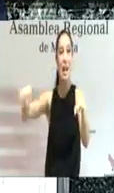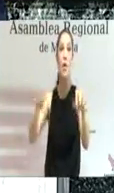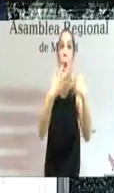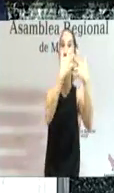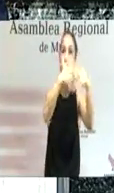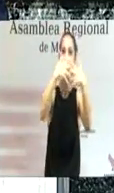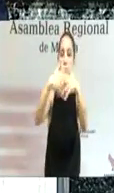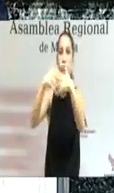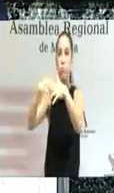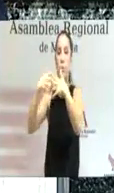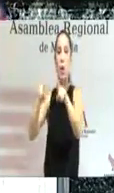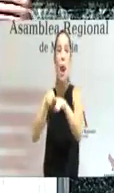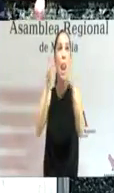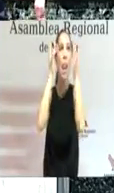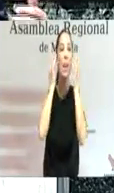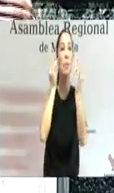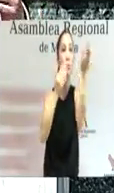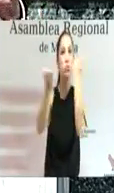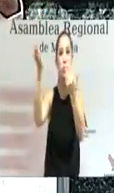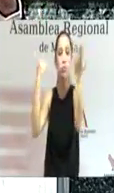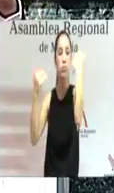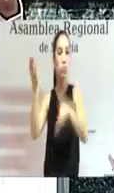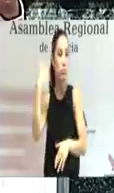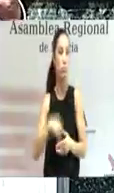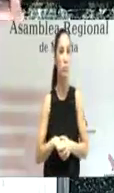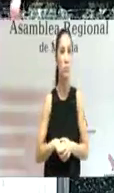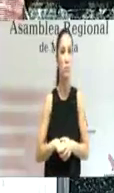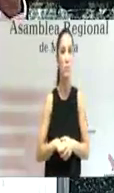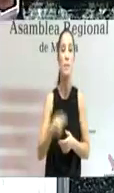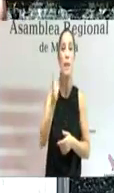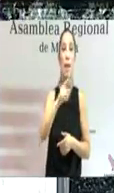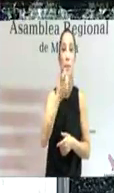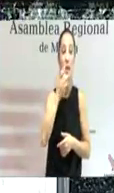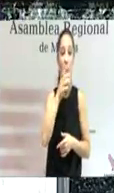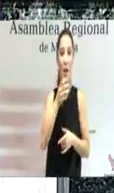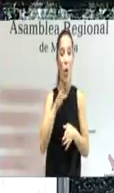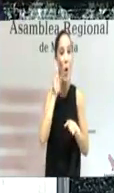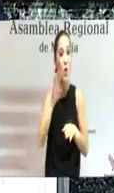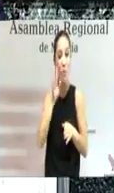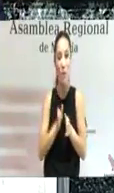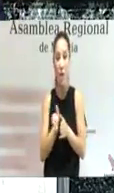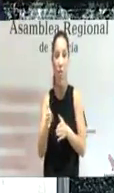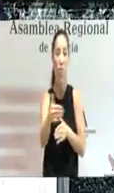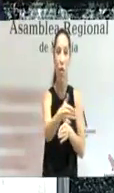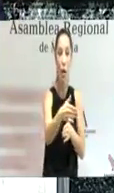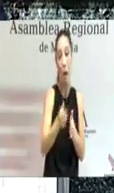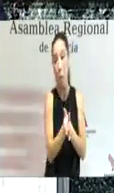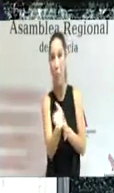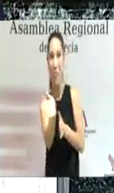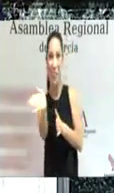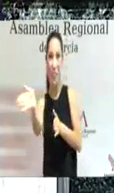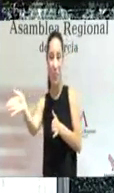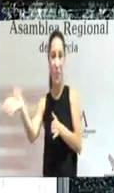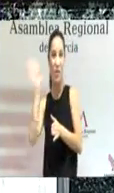de desnitrificación en origen, pero también el desvío de los efluentes tratados desde la Rambla del Albujón